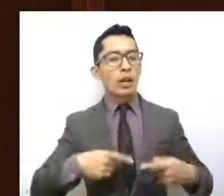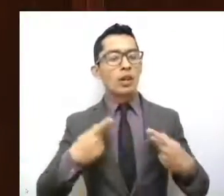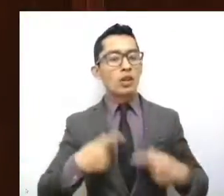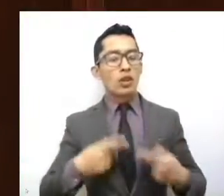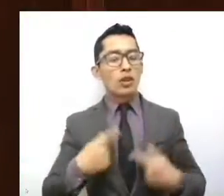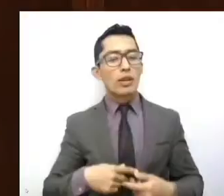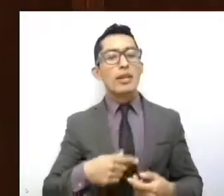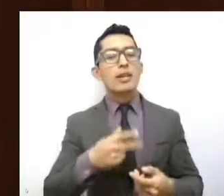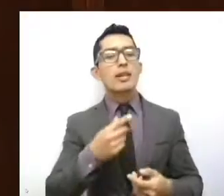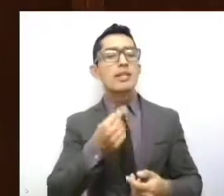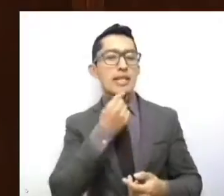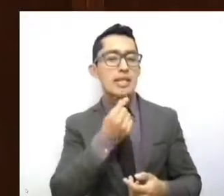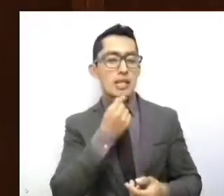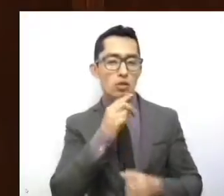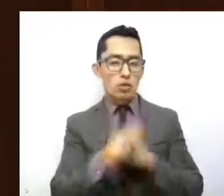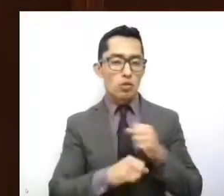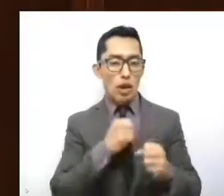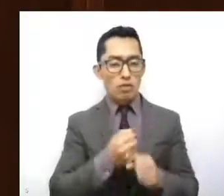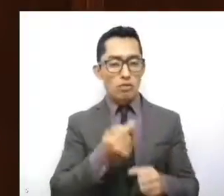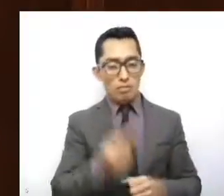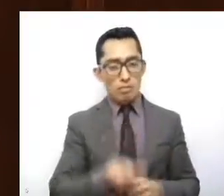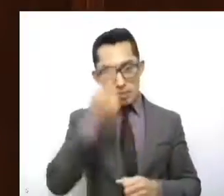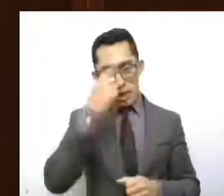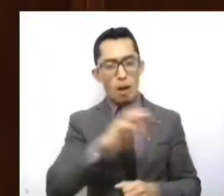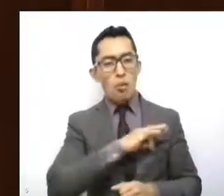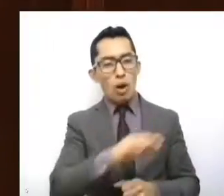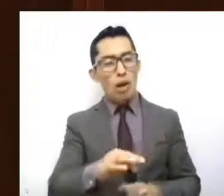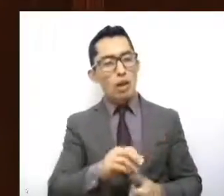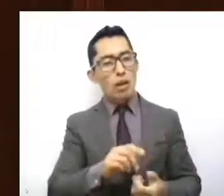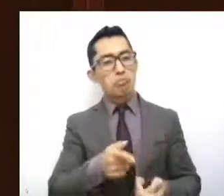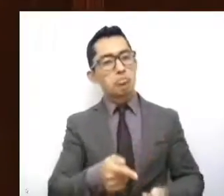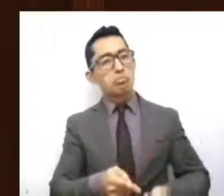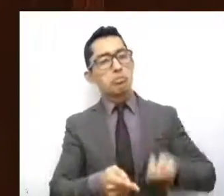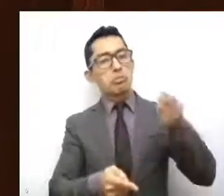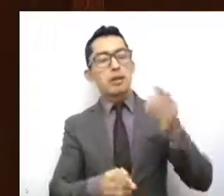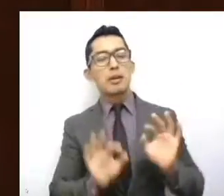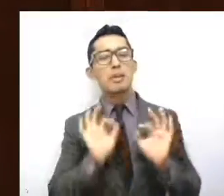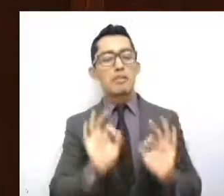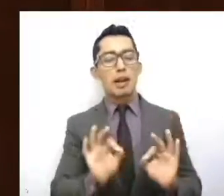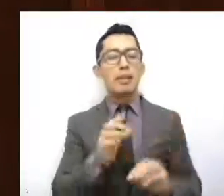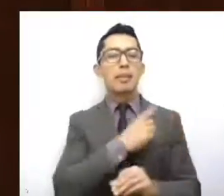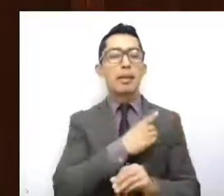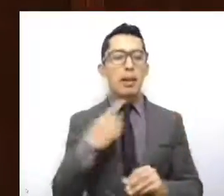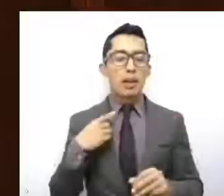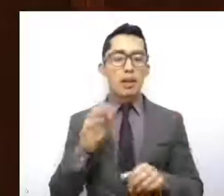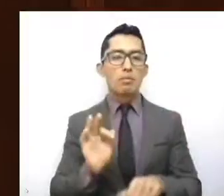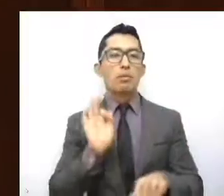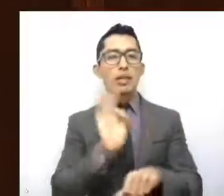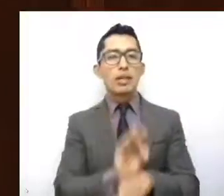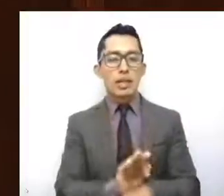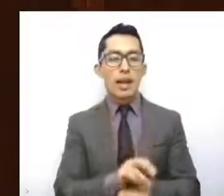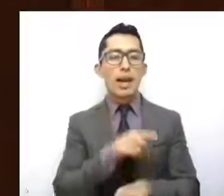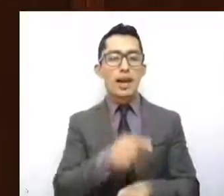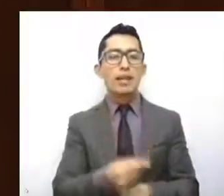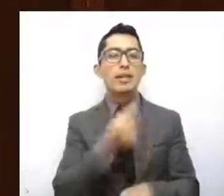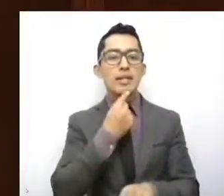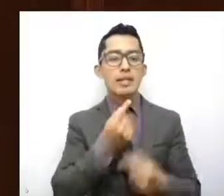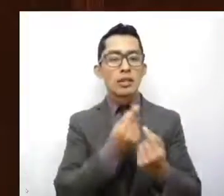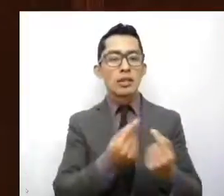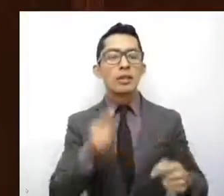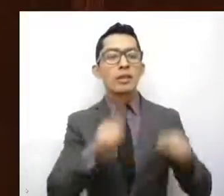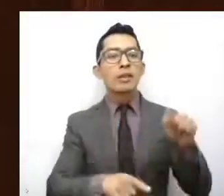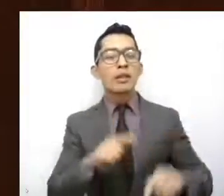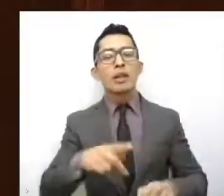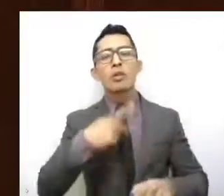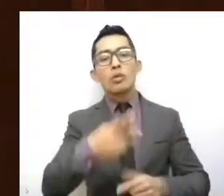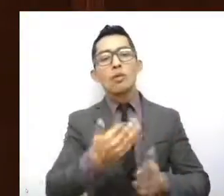que le permita desarrollarse plenamente. Debemos de proteger al menor de acuerdo a las necesidades propias